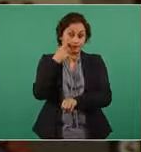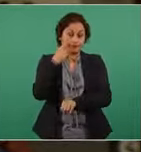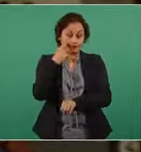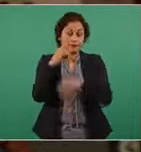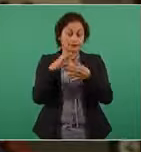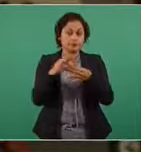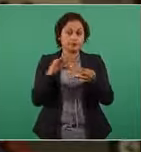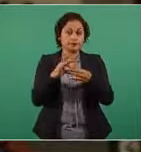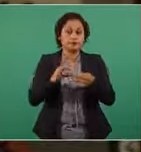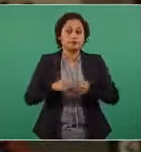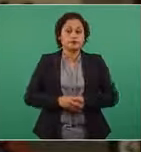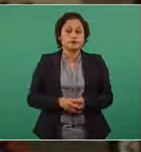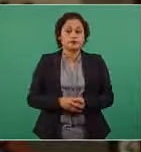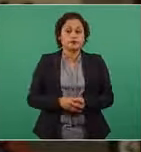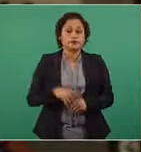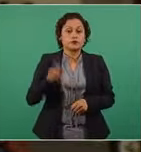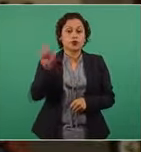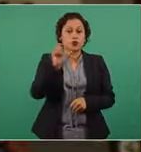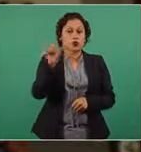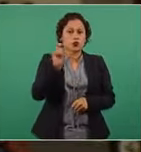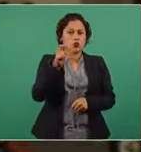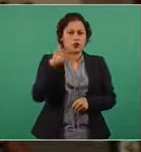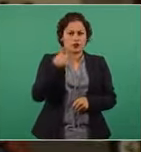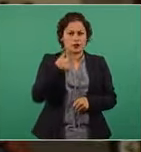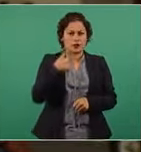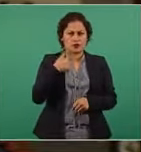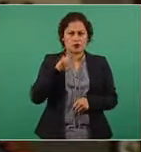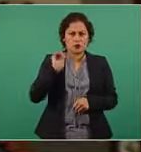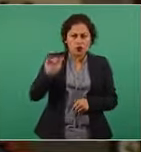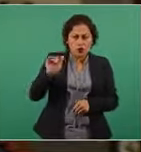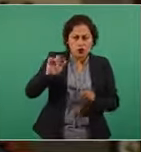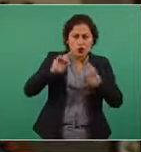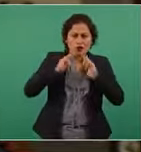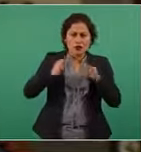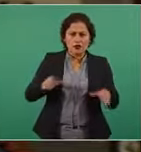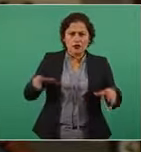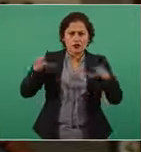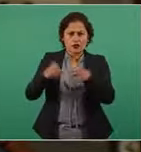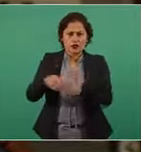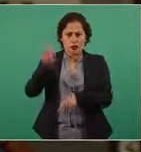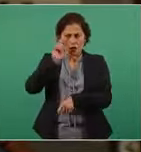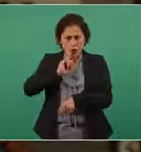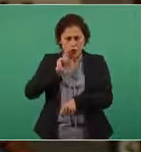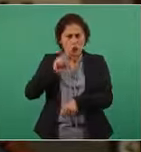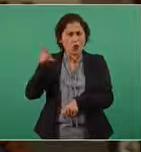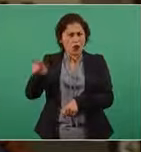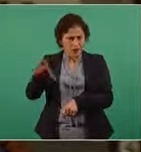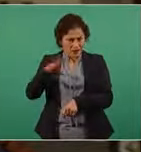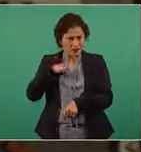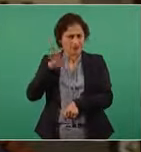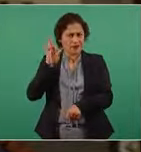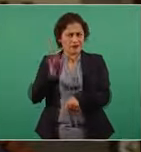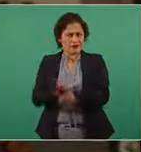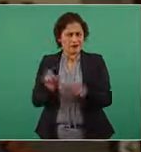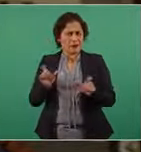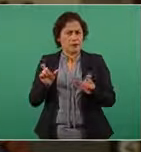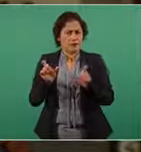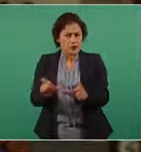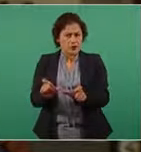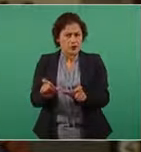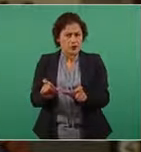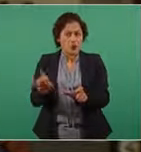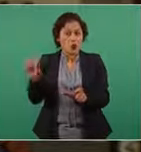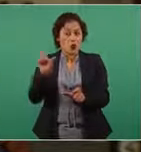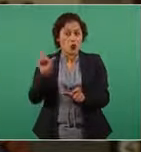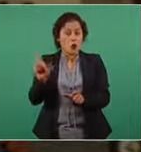cuando yo les menciono a la impartición de mesa de justicia que la compañera contaba con el mecanismo de protección cuando a ella la